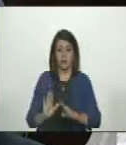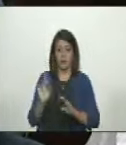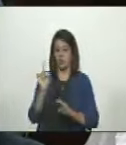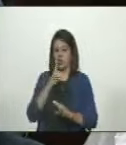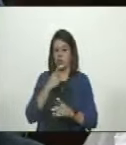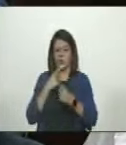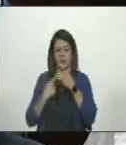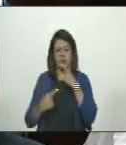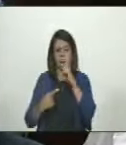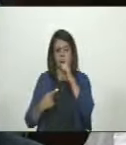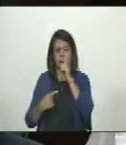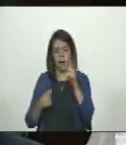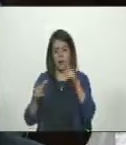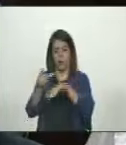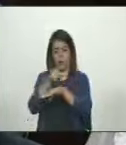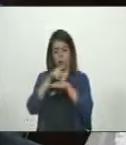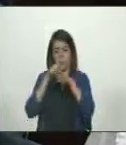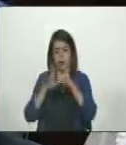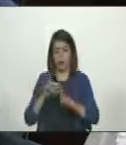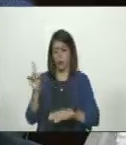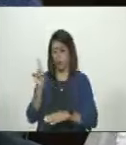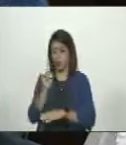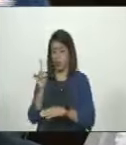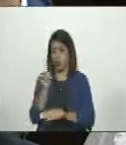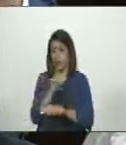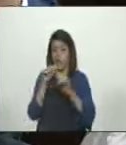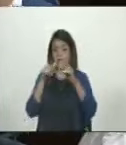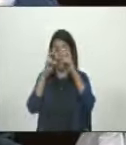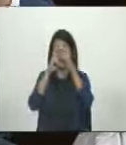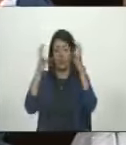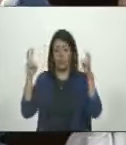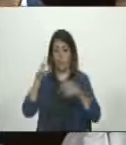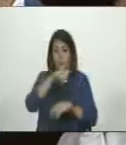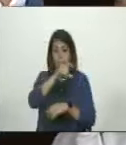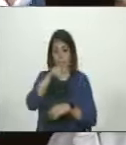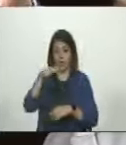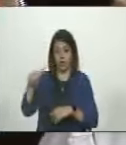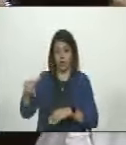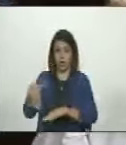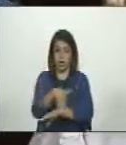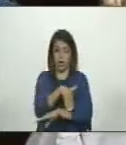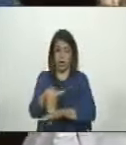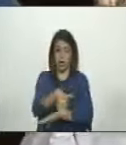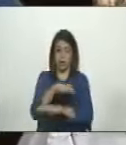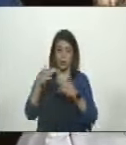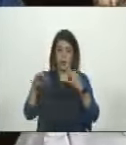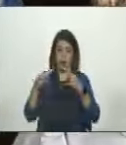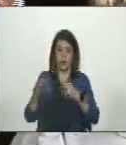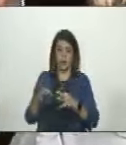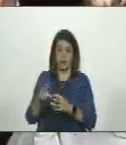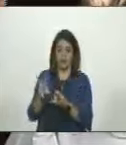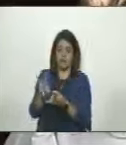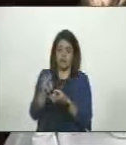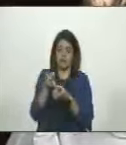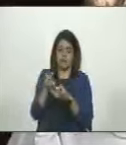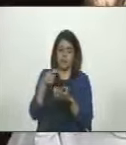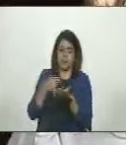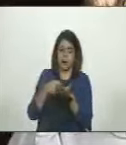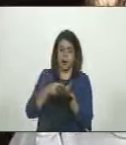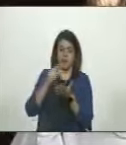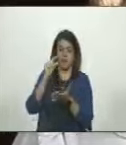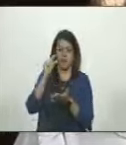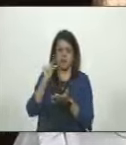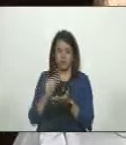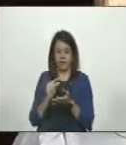No es para hablarle mal del gobierno. Este no es un tema del gobierno. Este es un tema que el ciudadano que está en la calle cada día gana menos. Que el